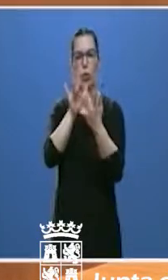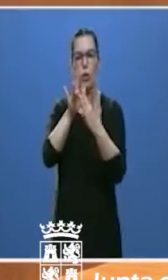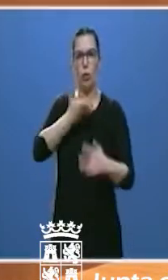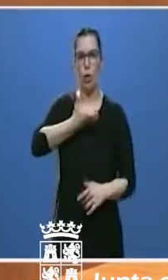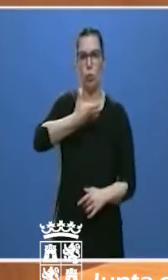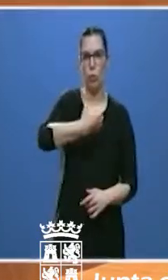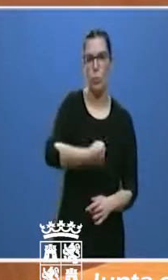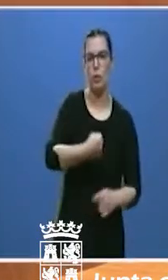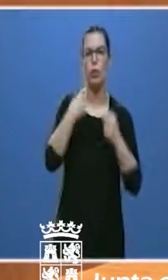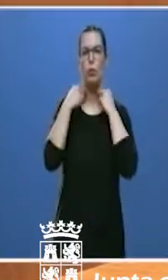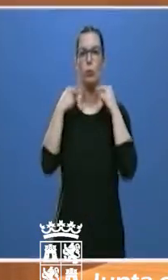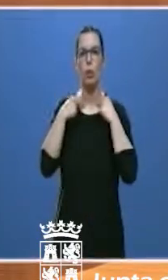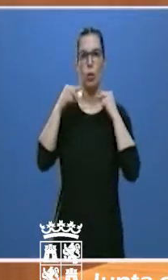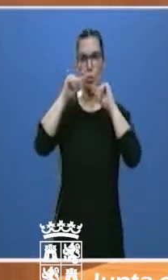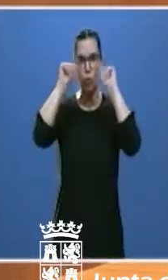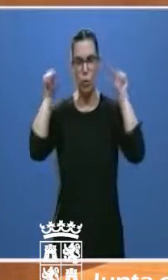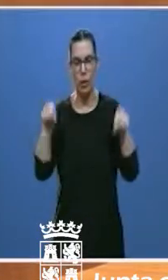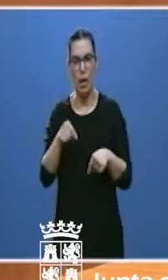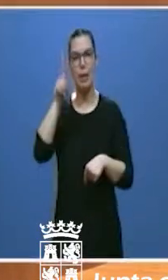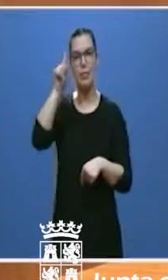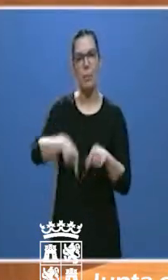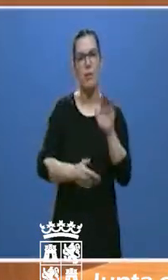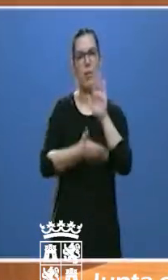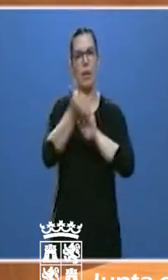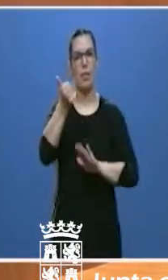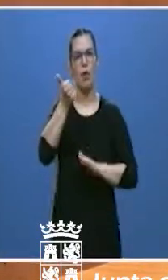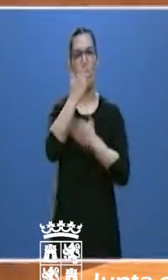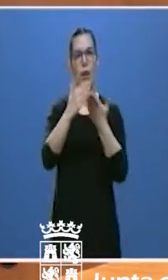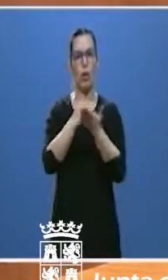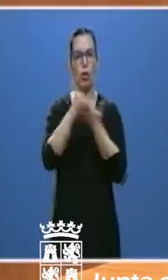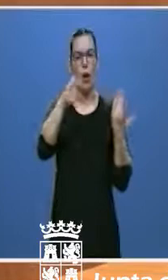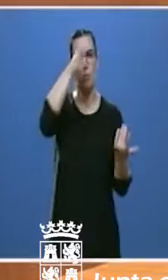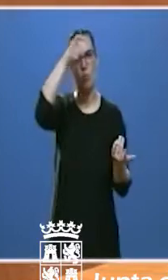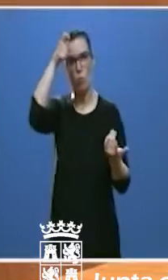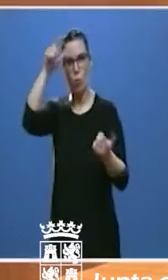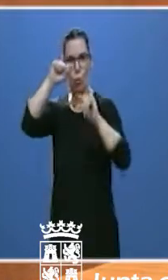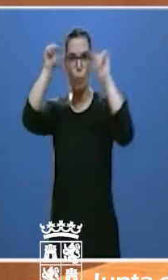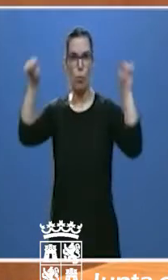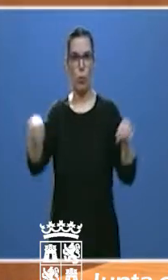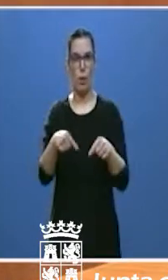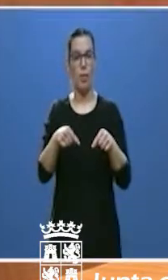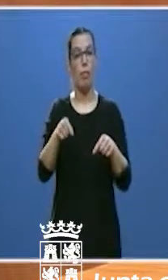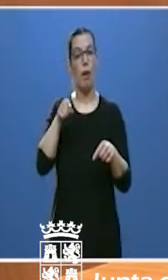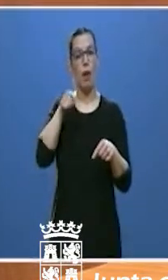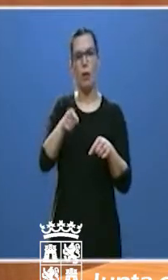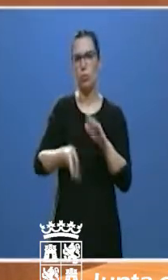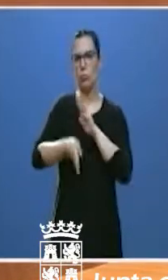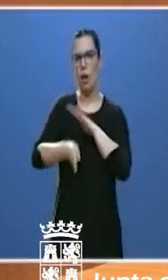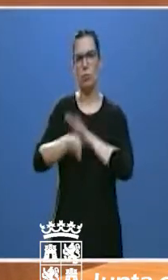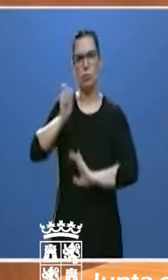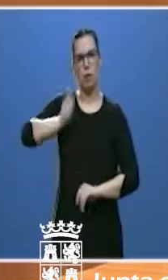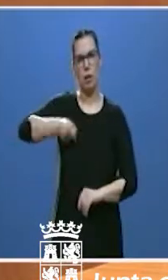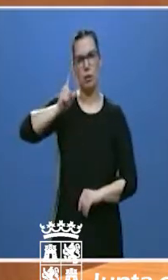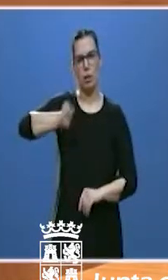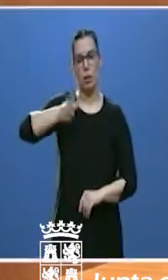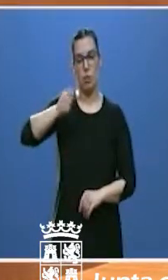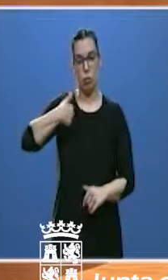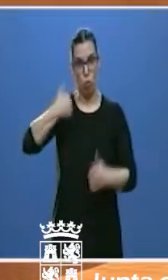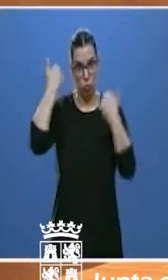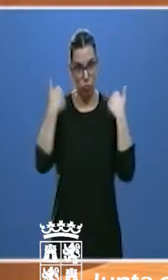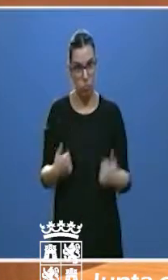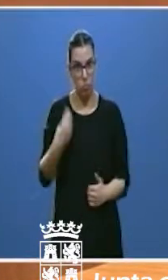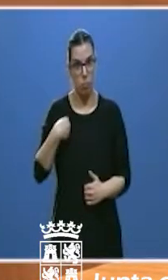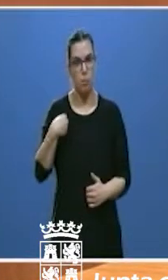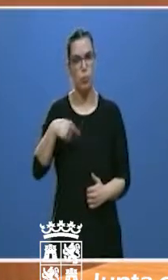diputaciones provinciales, así como con la Federación Regional de Municipios y Provincias, ha sido continuo. Yo mismo he tenido la